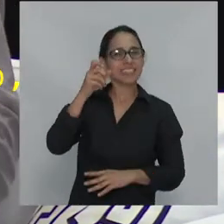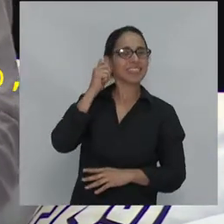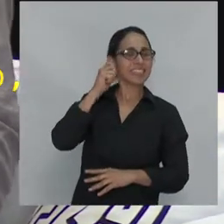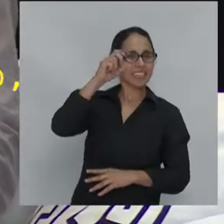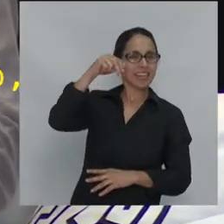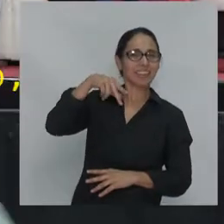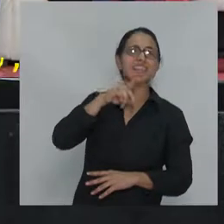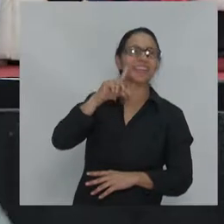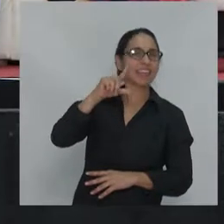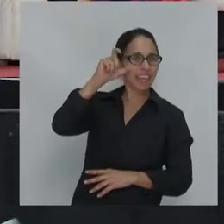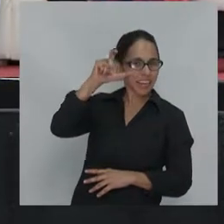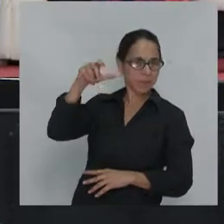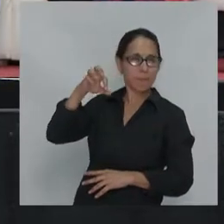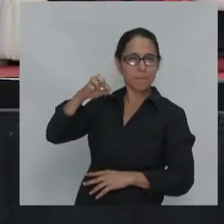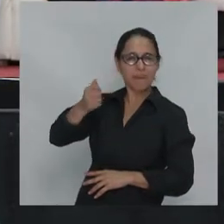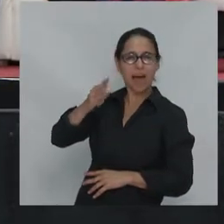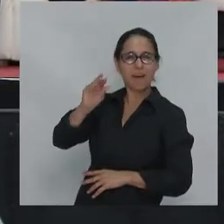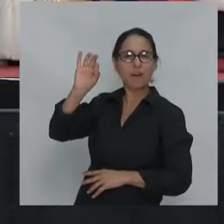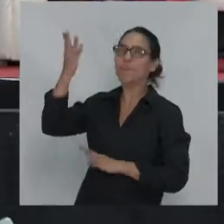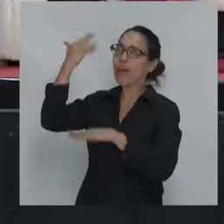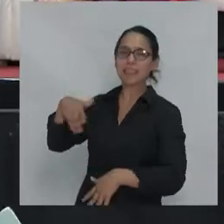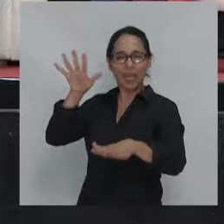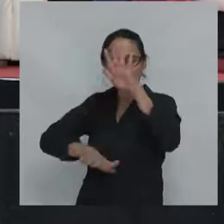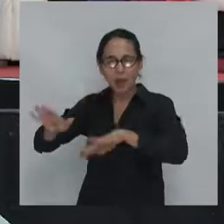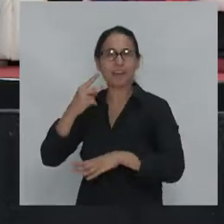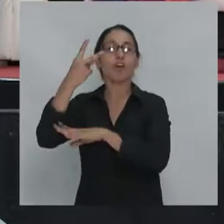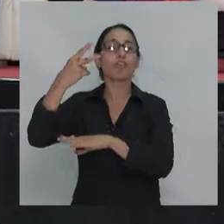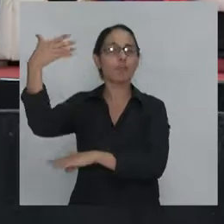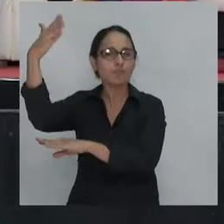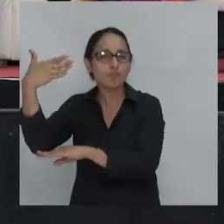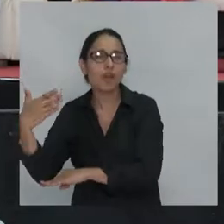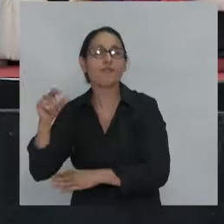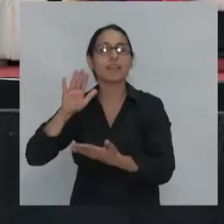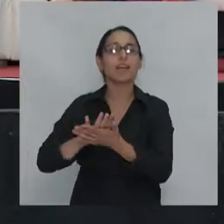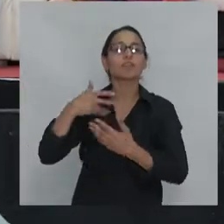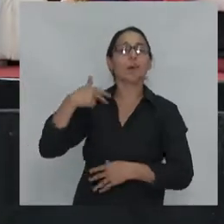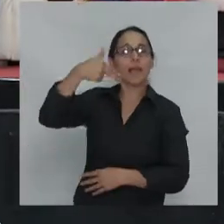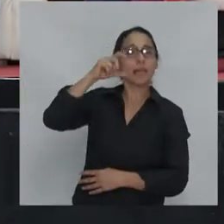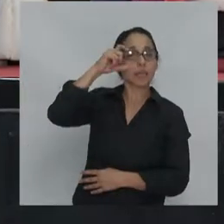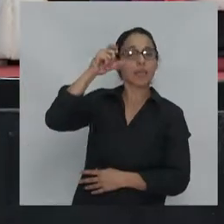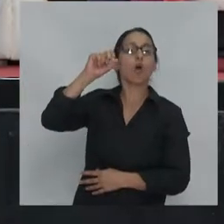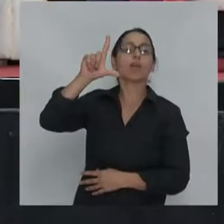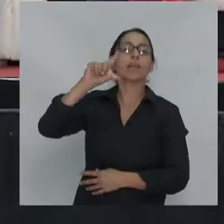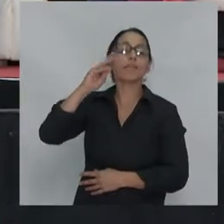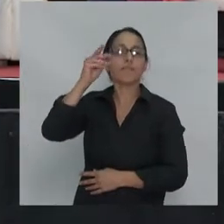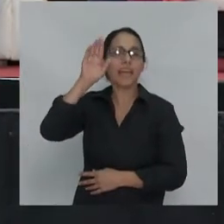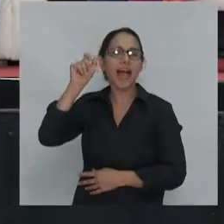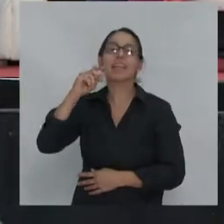sobre en los años 90 un post neoliberalismo humanista